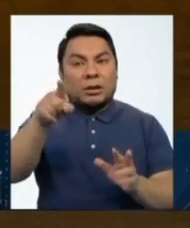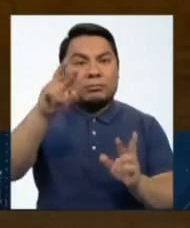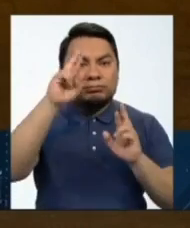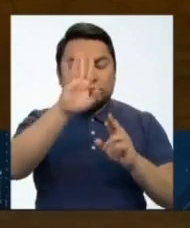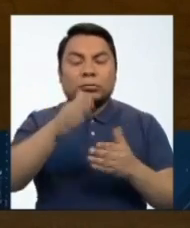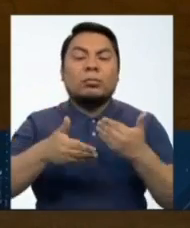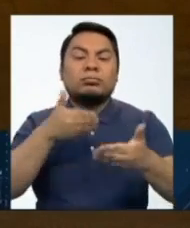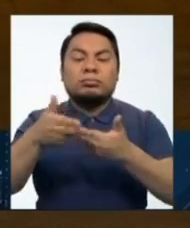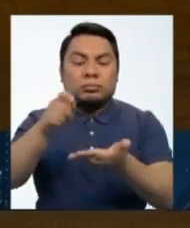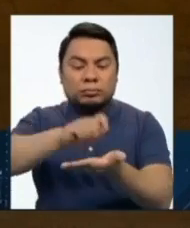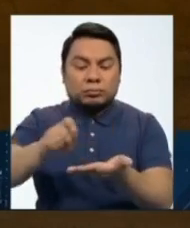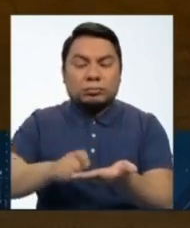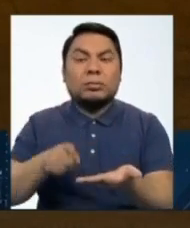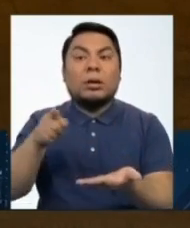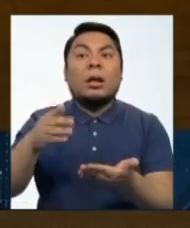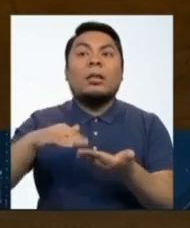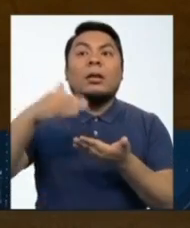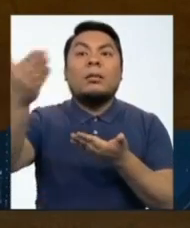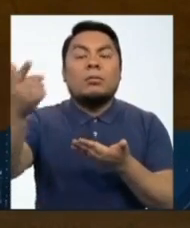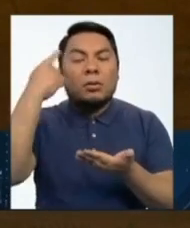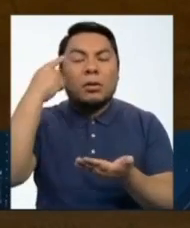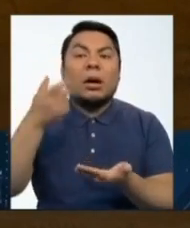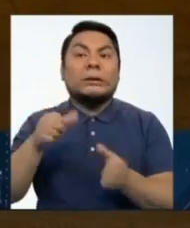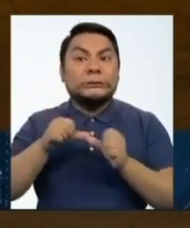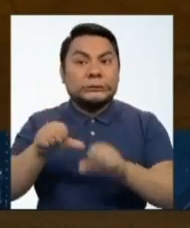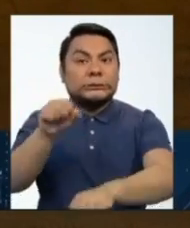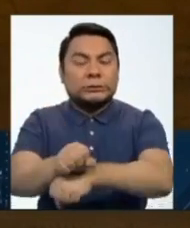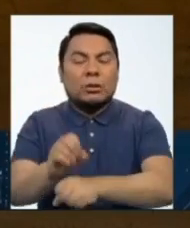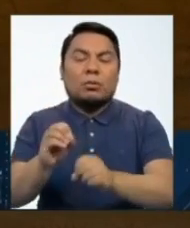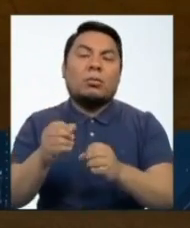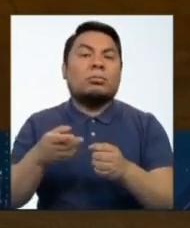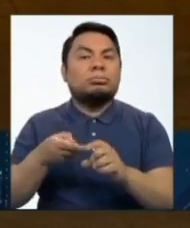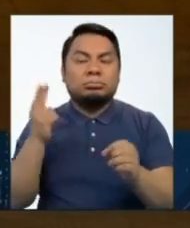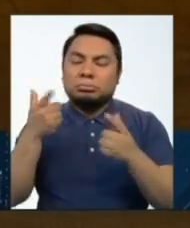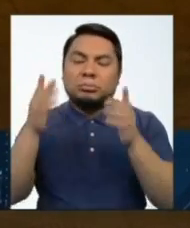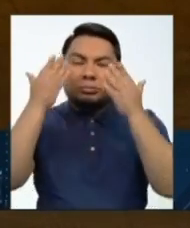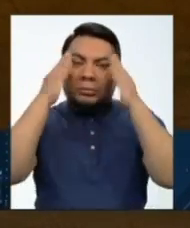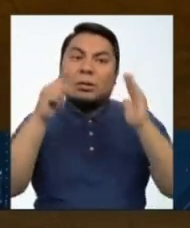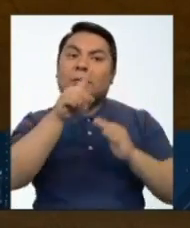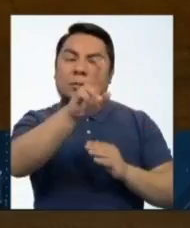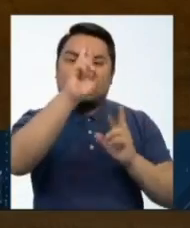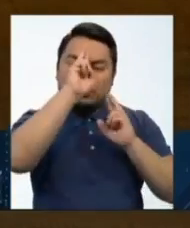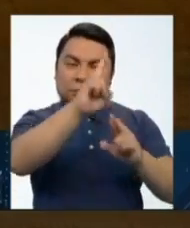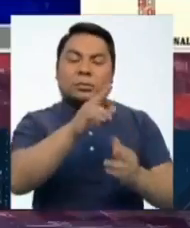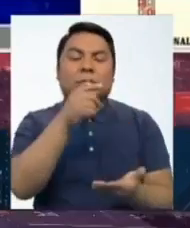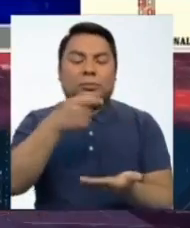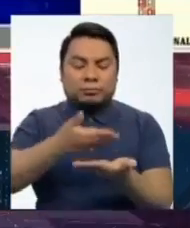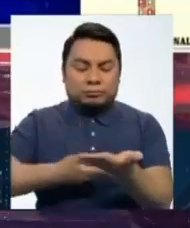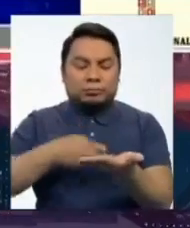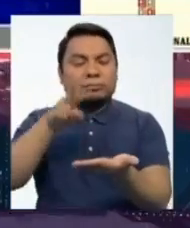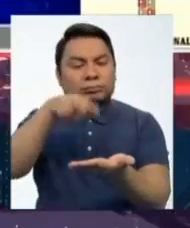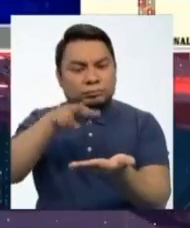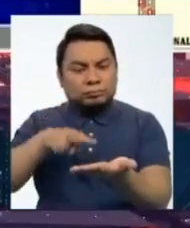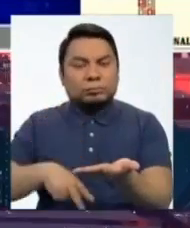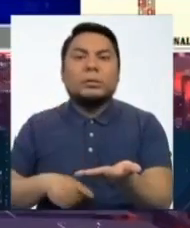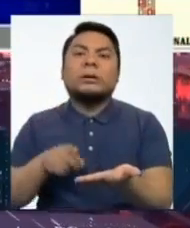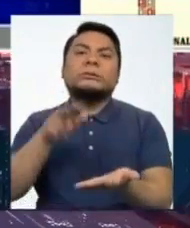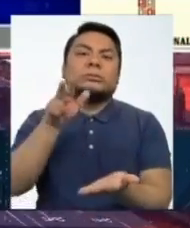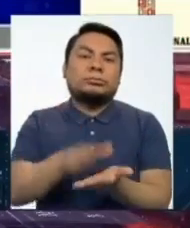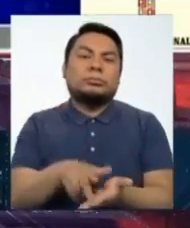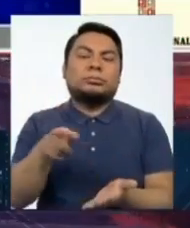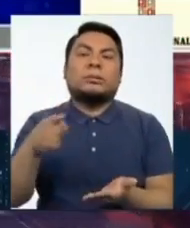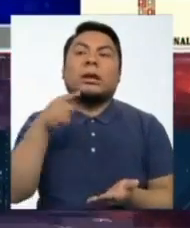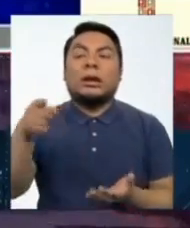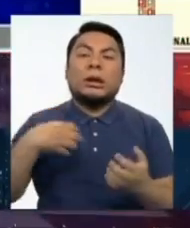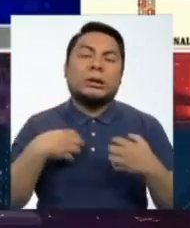revoquen el fallo. En todo caso, tal como lo han manifestado los abogados, han planteado su recurso de apelación porque no consideran que el fallo sea un